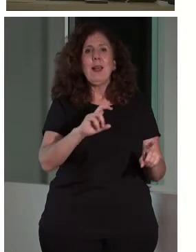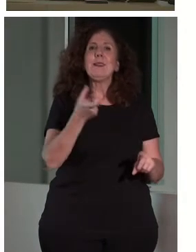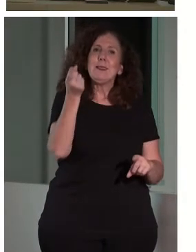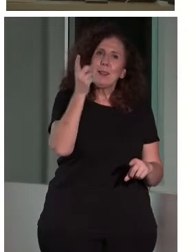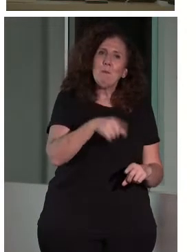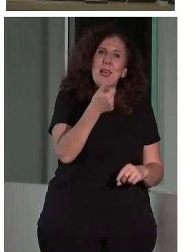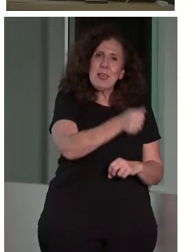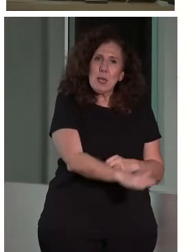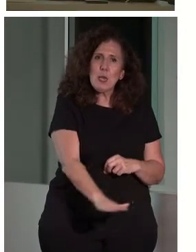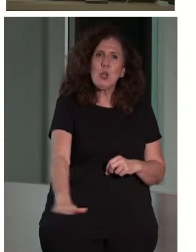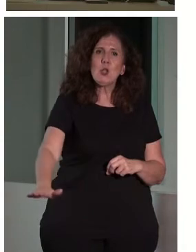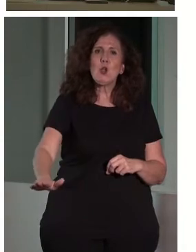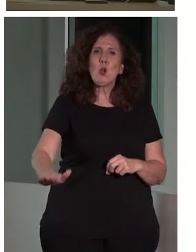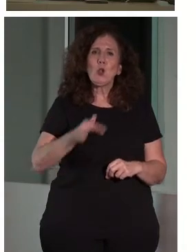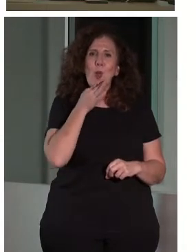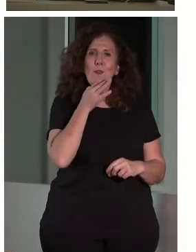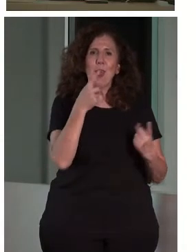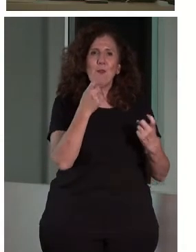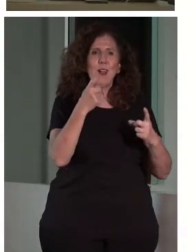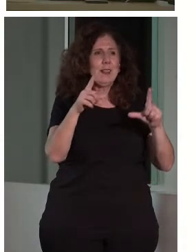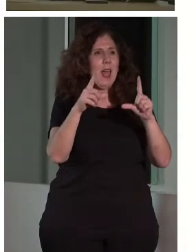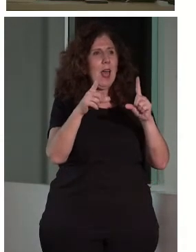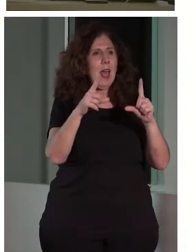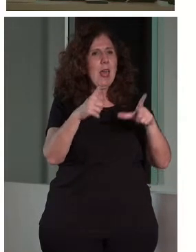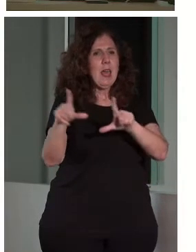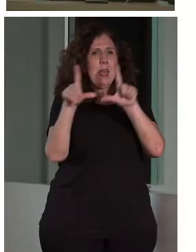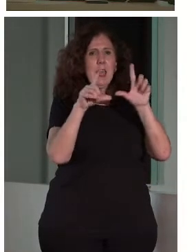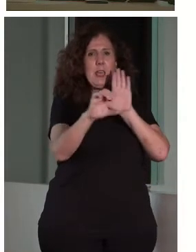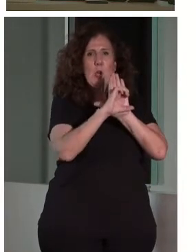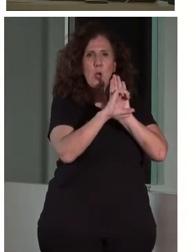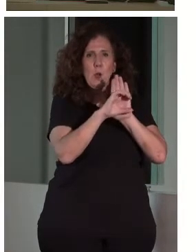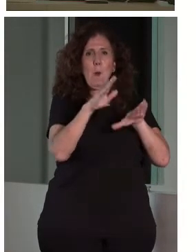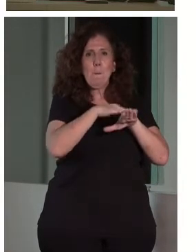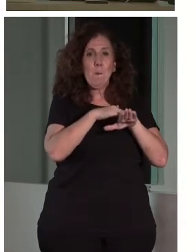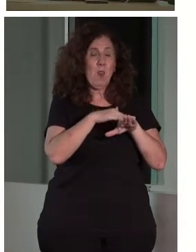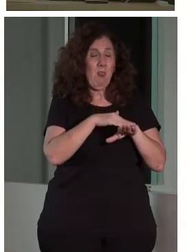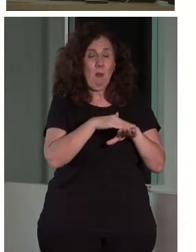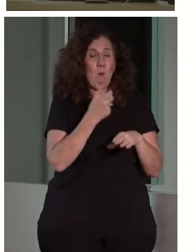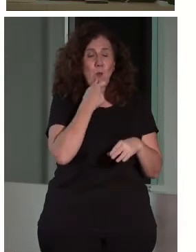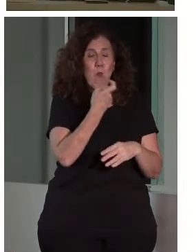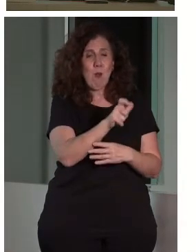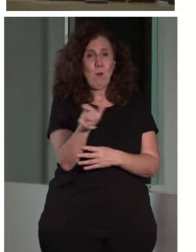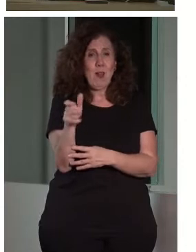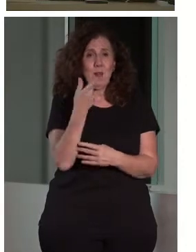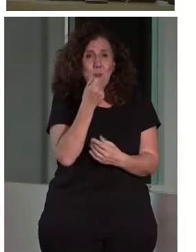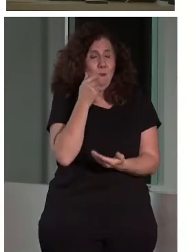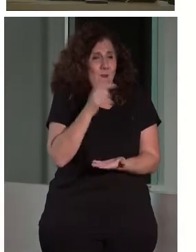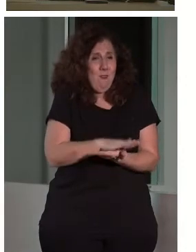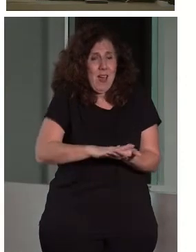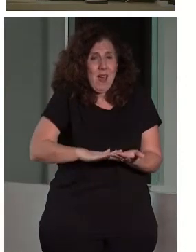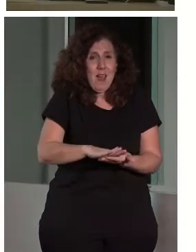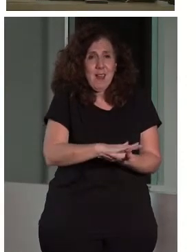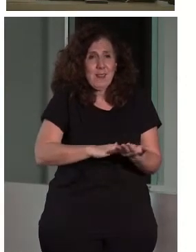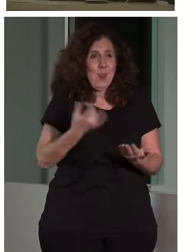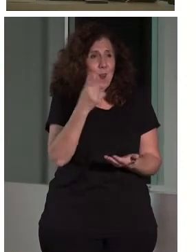niños que todavía necesitan imágenes para entender las cosas y tienen un vocabulario súper básico. Entonces, les viene de maravilla. O sea, que es un público que